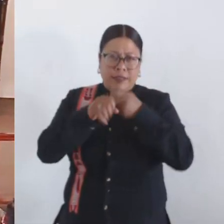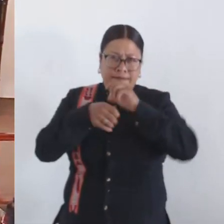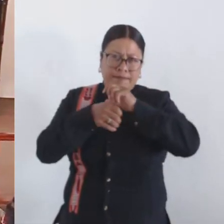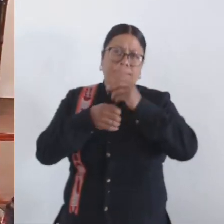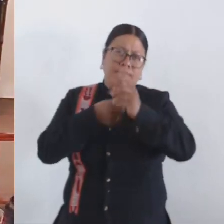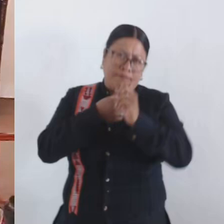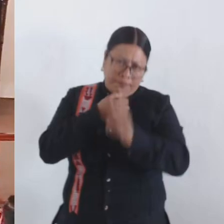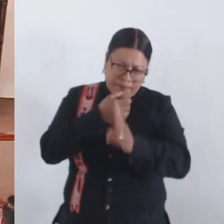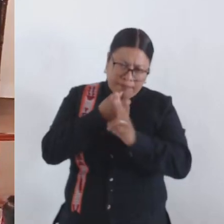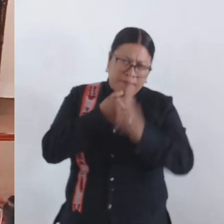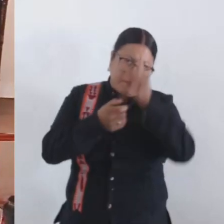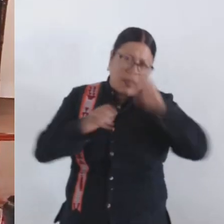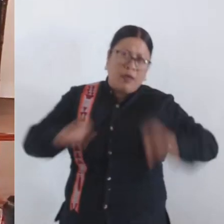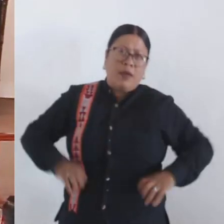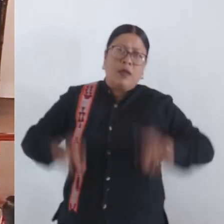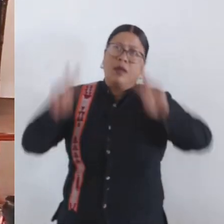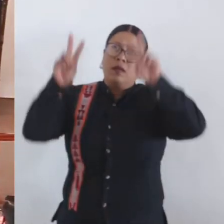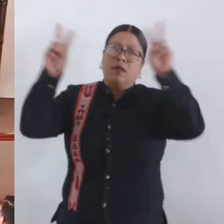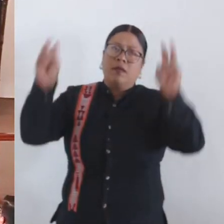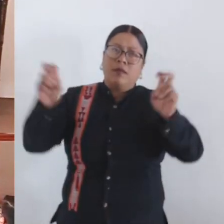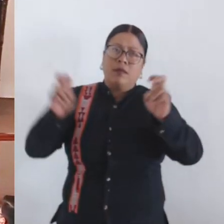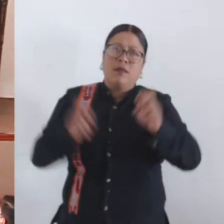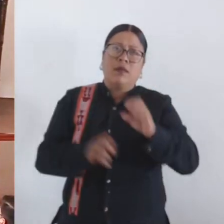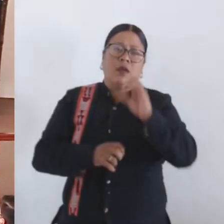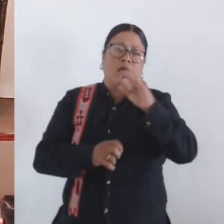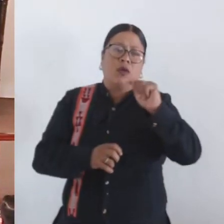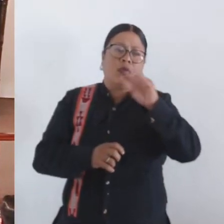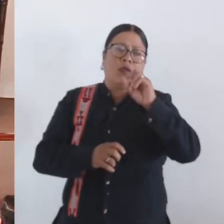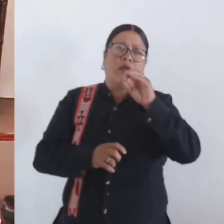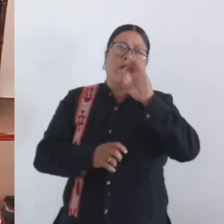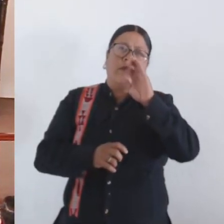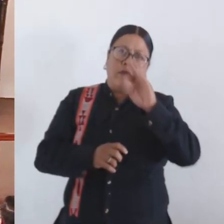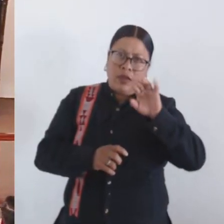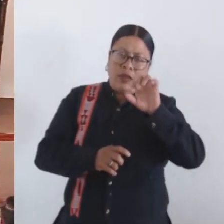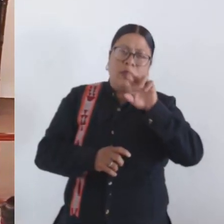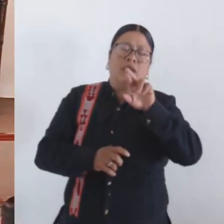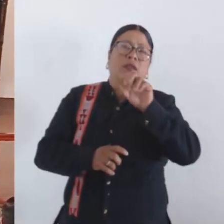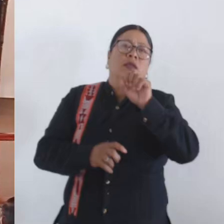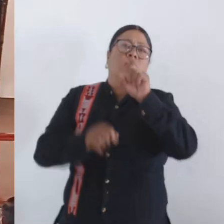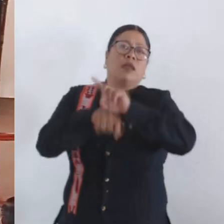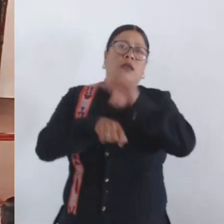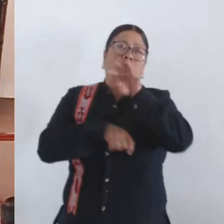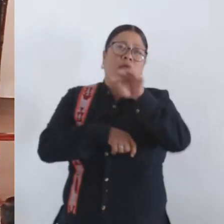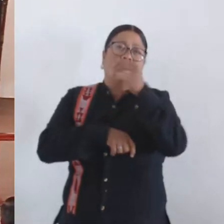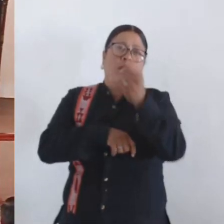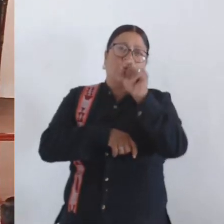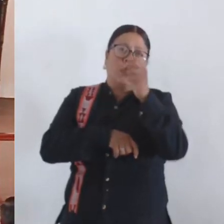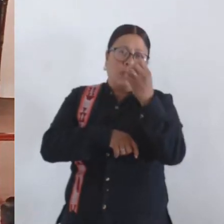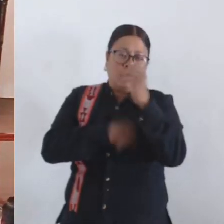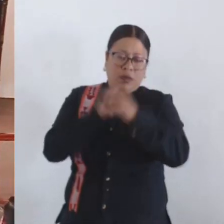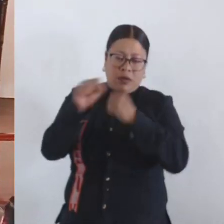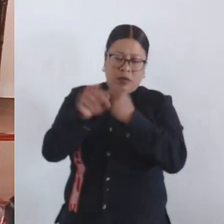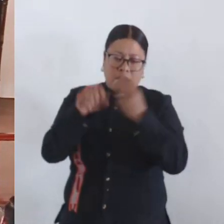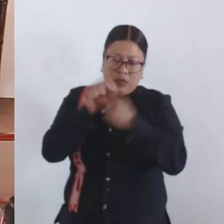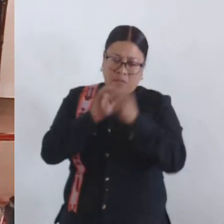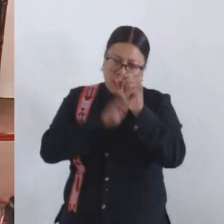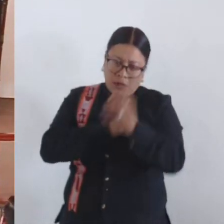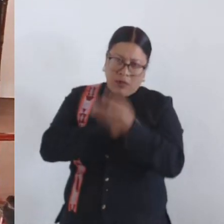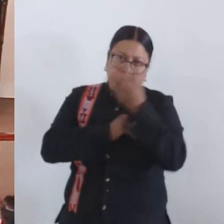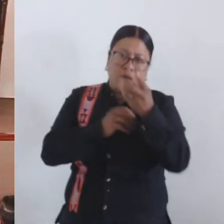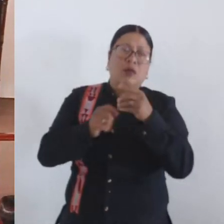abierto, para el evento denominado October First, a celebrarse los días 19 y 20 de octubre de 2024,